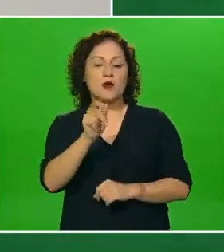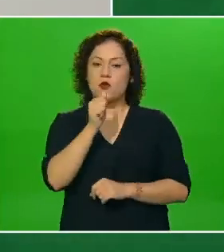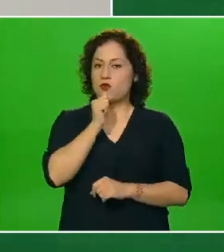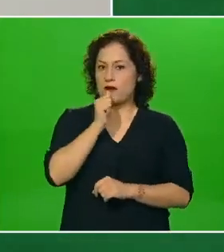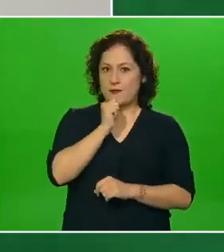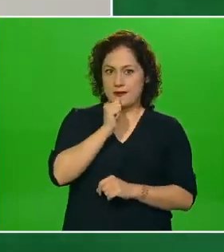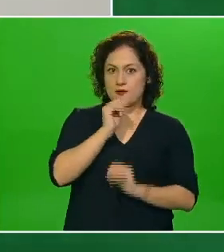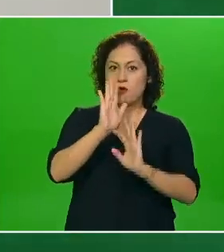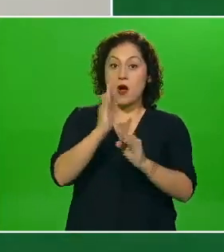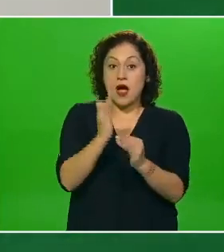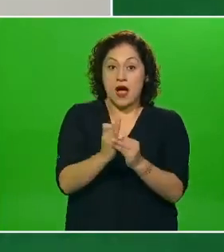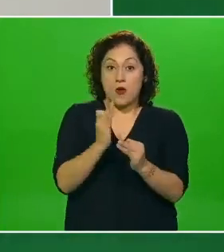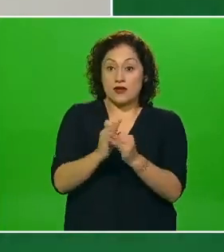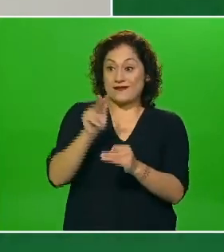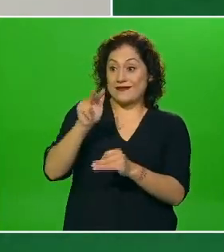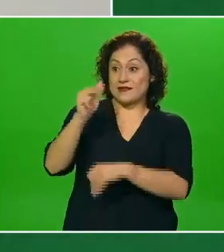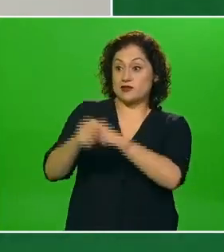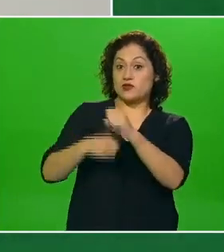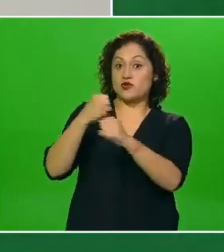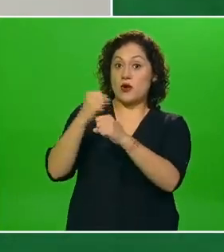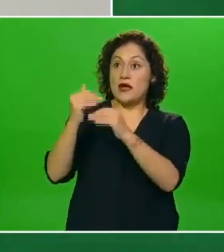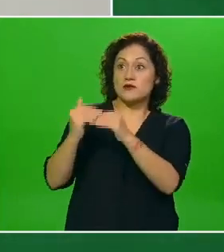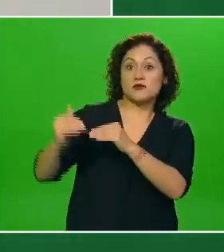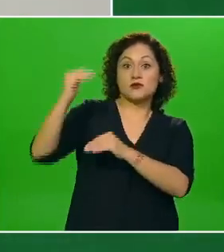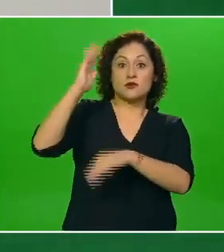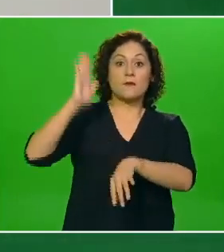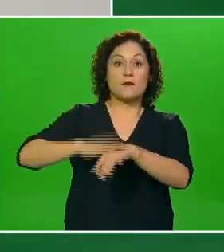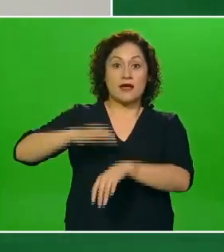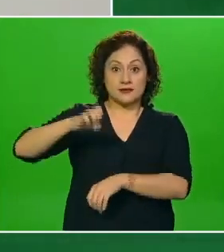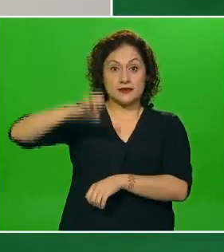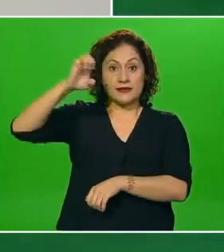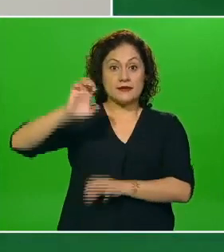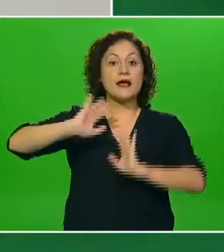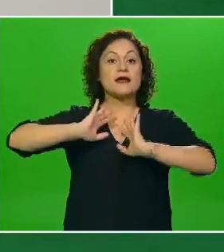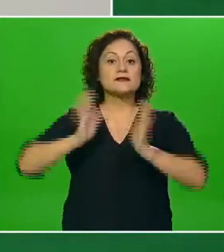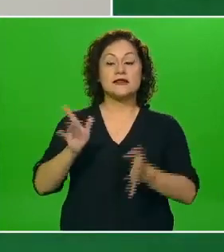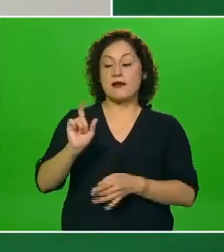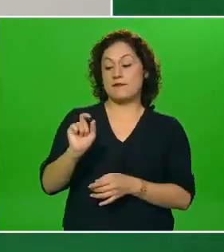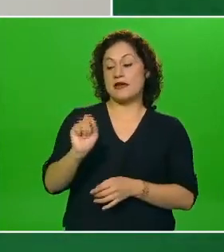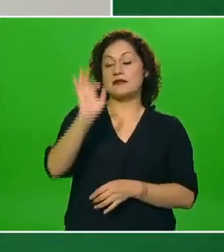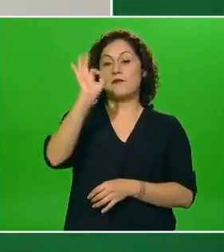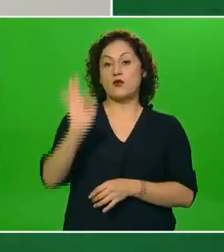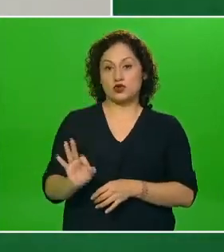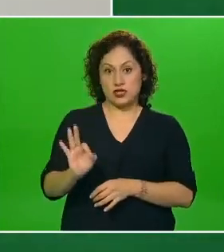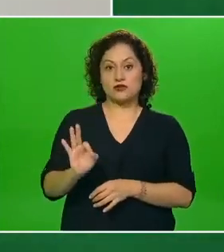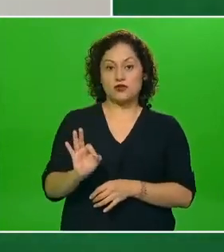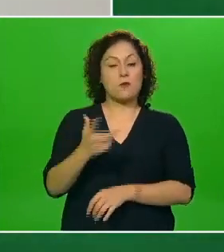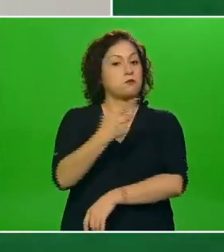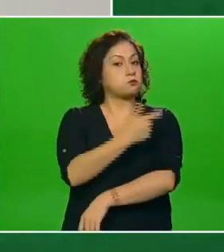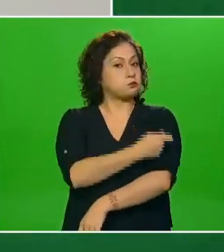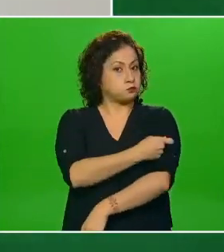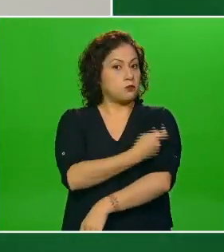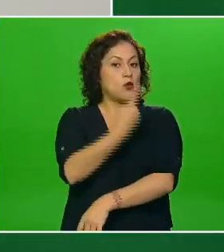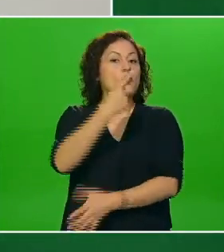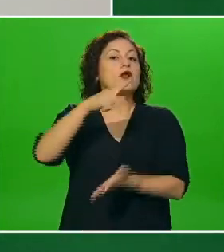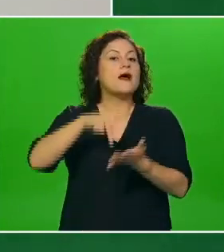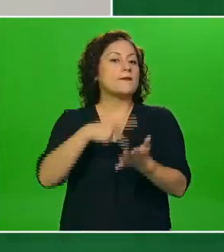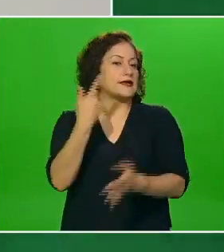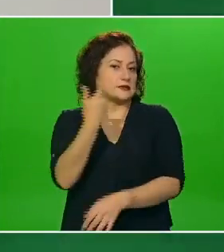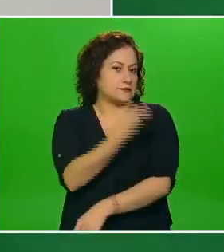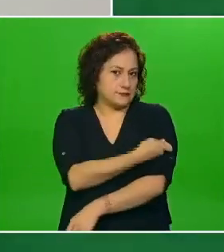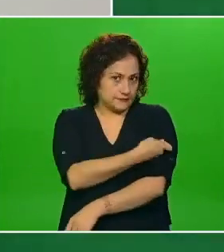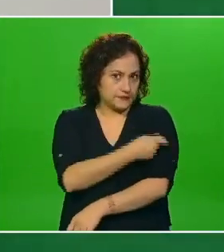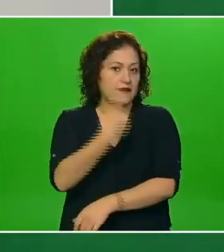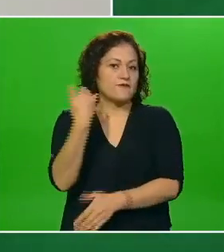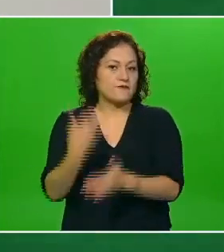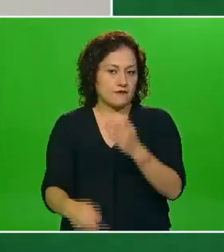mayores de edad ya tenemos un avance del 20% de personas en México con al menos una dosis aplicada vean ustedes